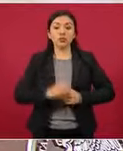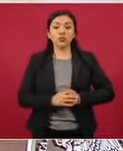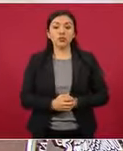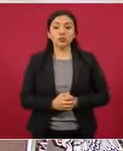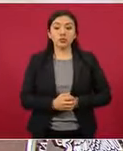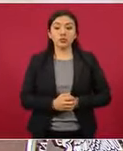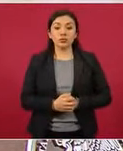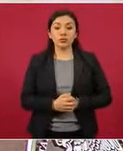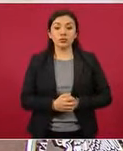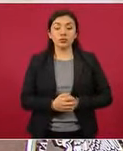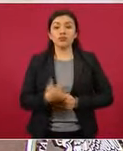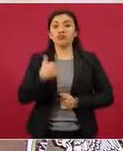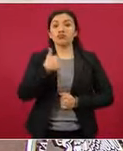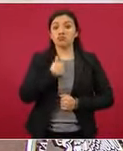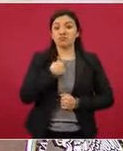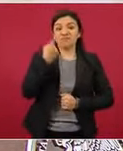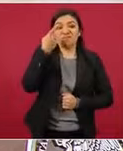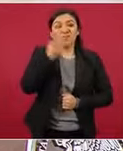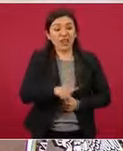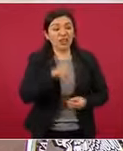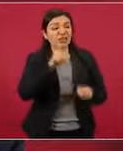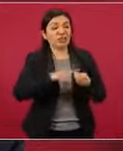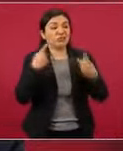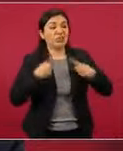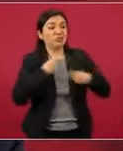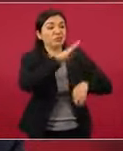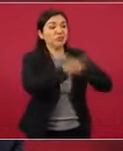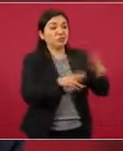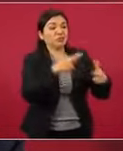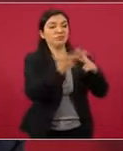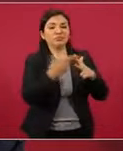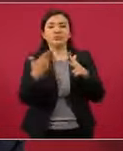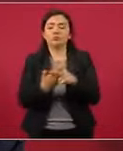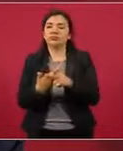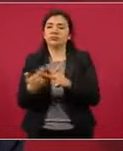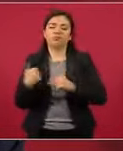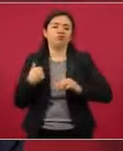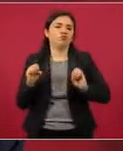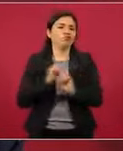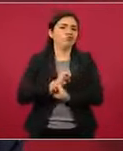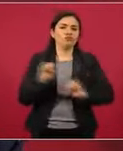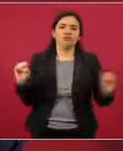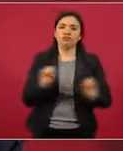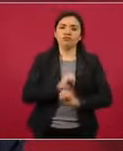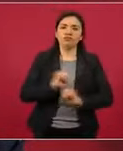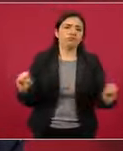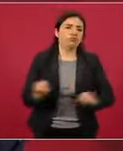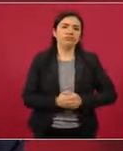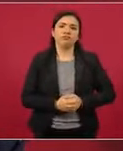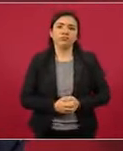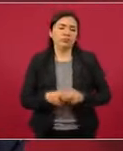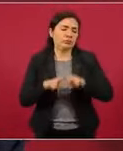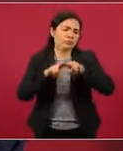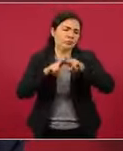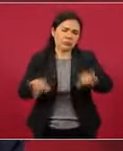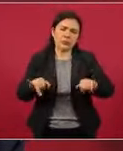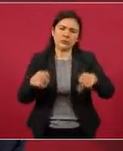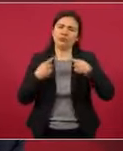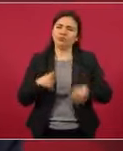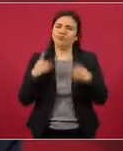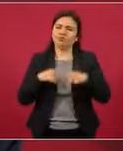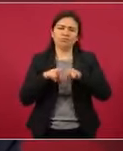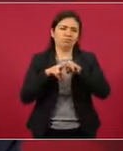a aniquilar a nadie, a nadie, o sea,